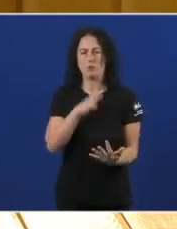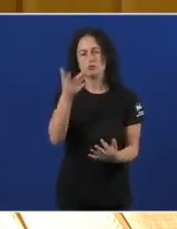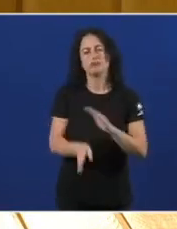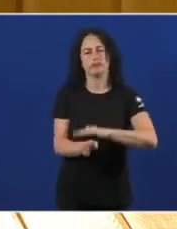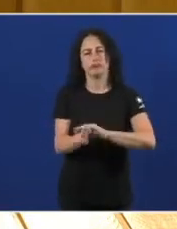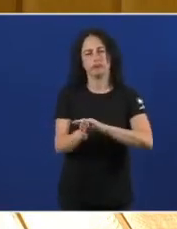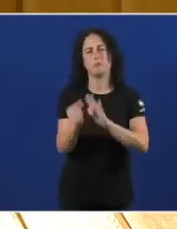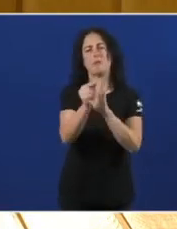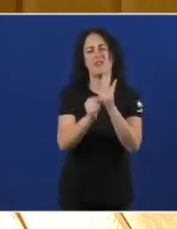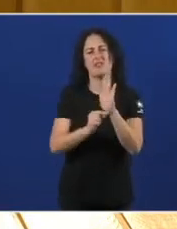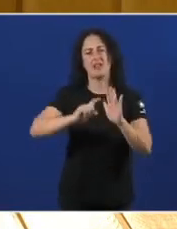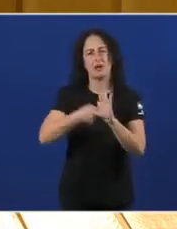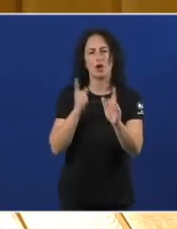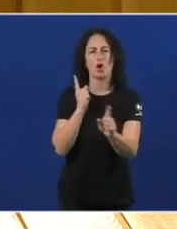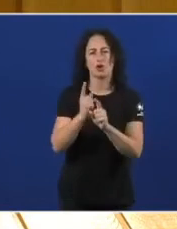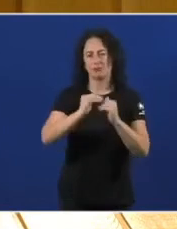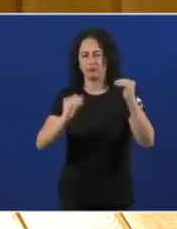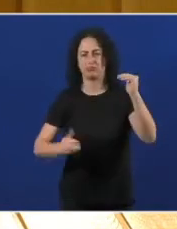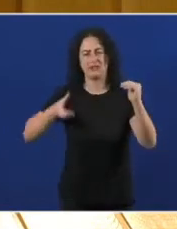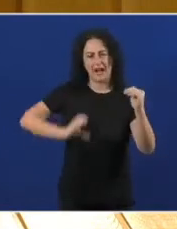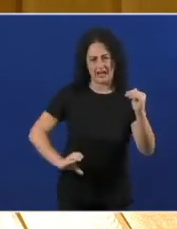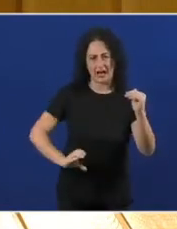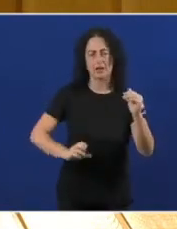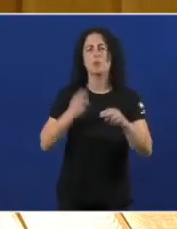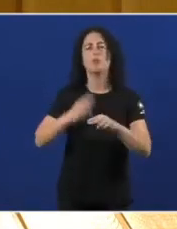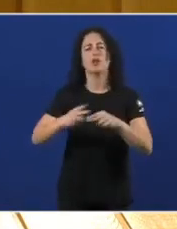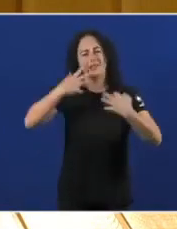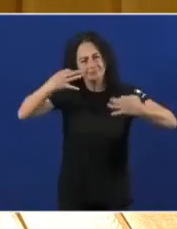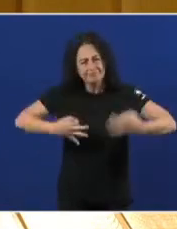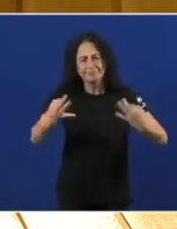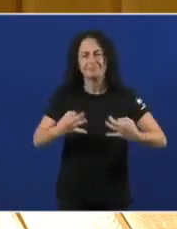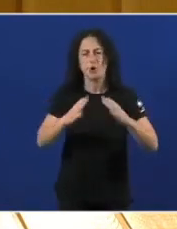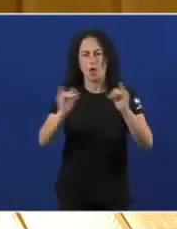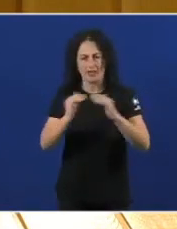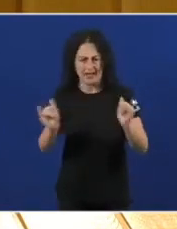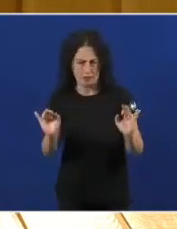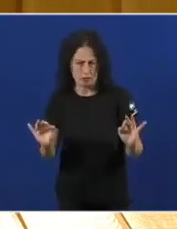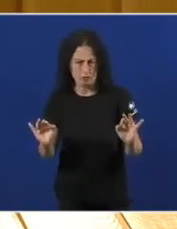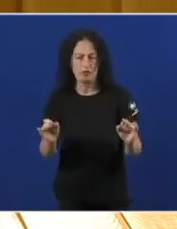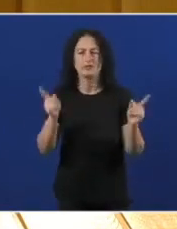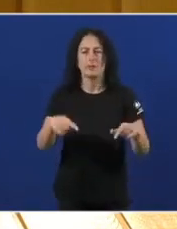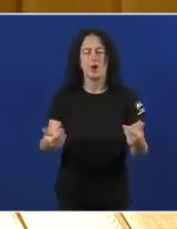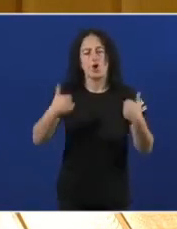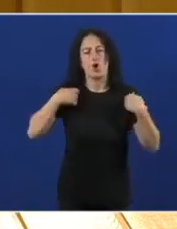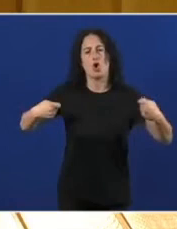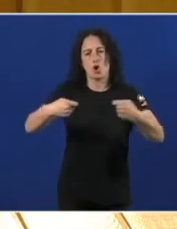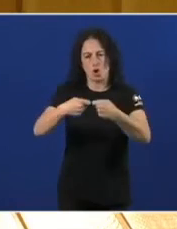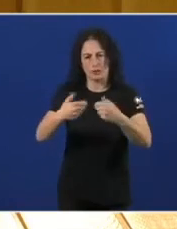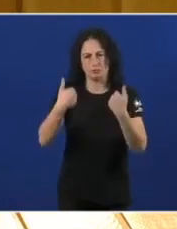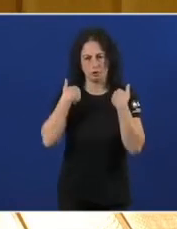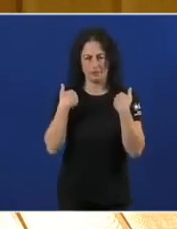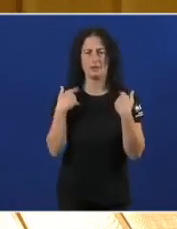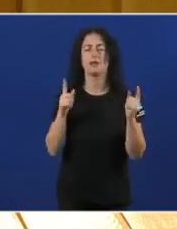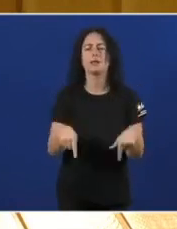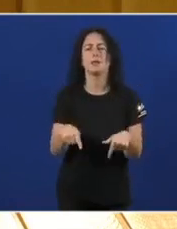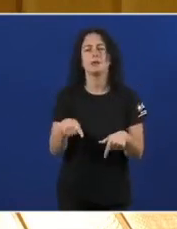Medidas legais Contra a brecha salarial Políticas Reais De conciliación E con responsabilidade E como non Que